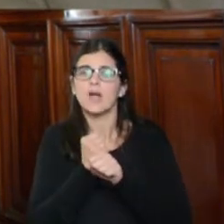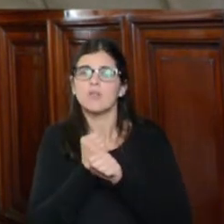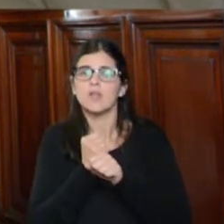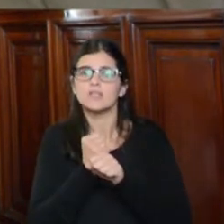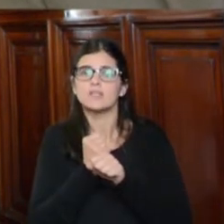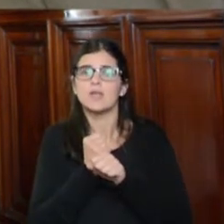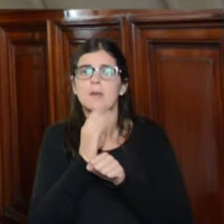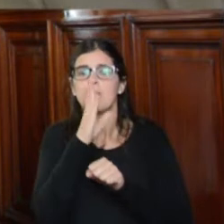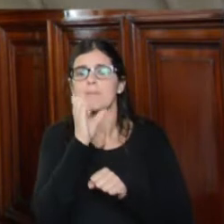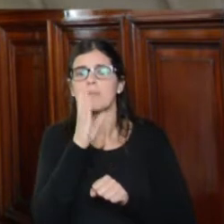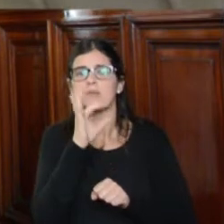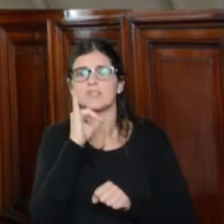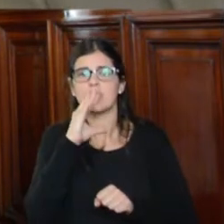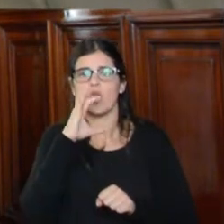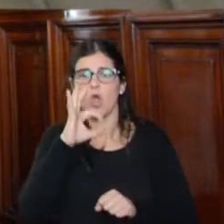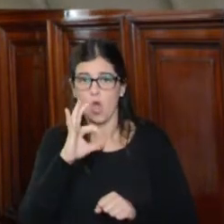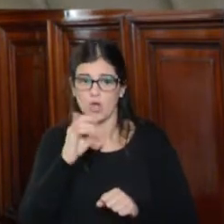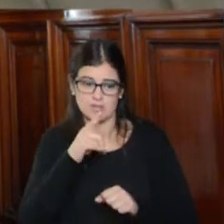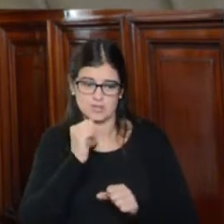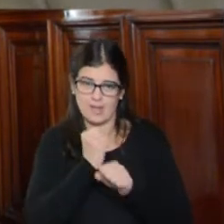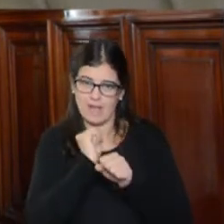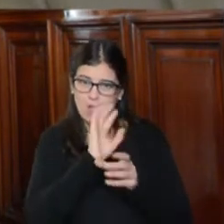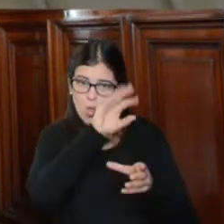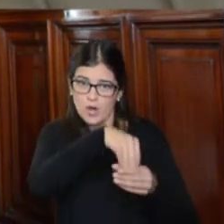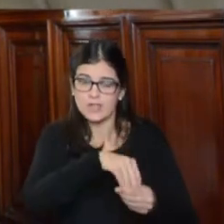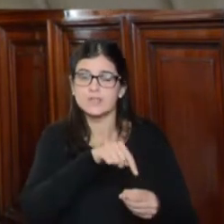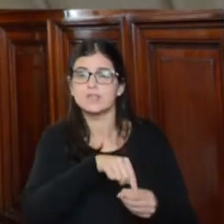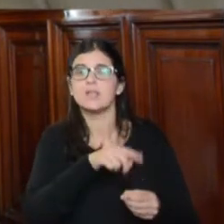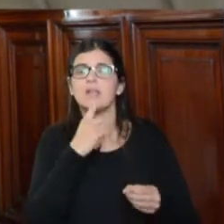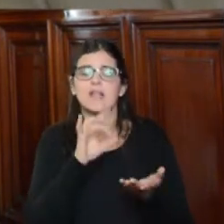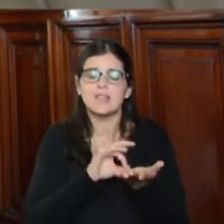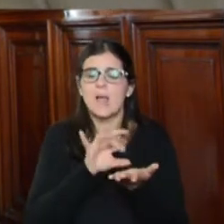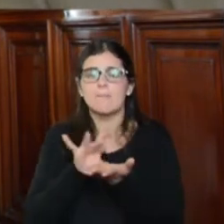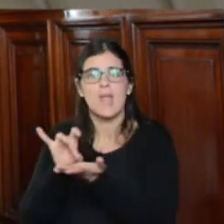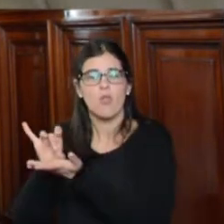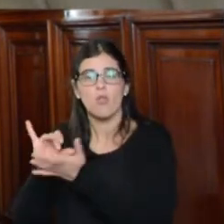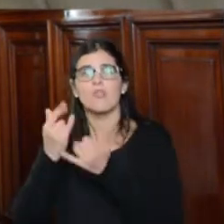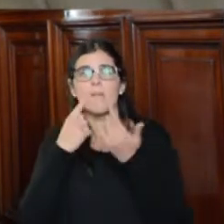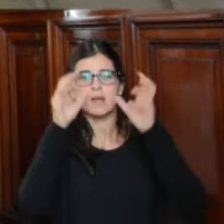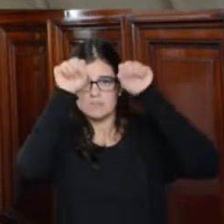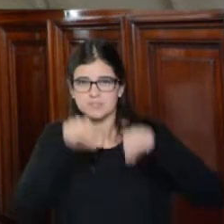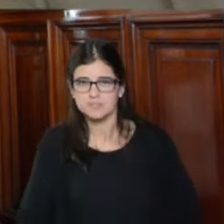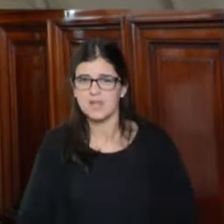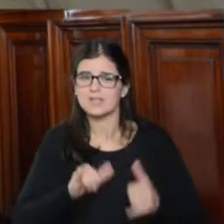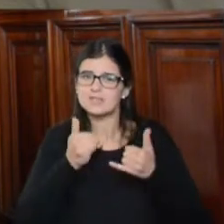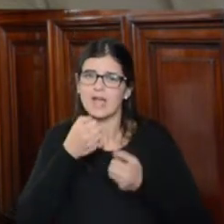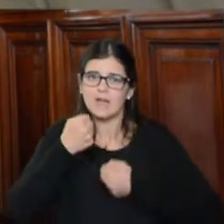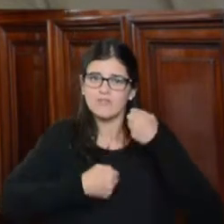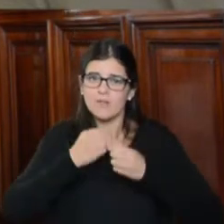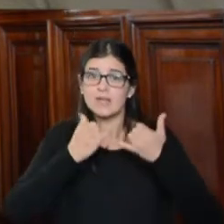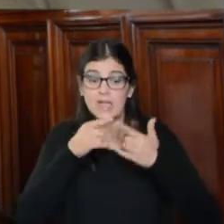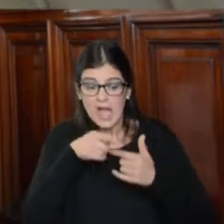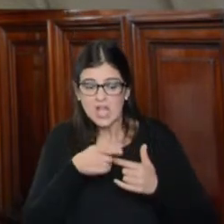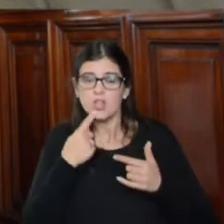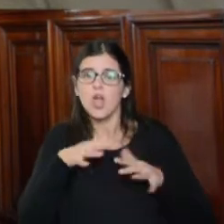PepsiCo, que en el marco del despido y el cierre de la planta, ellos